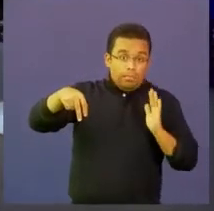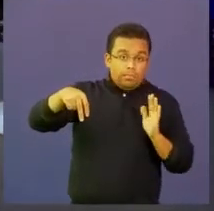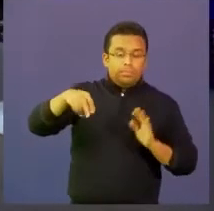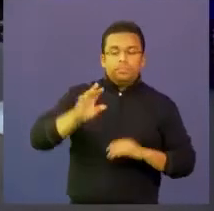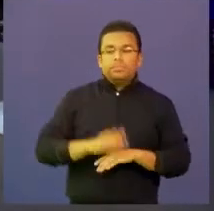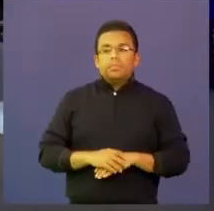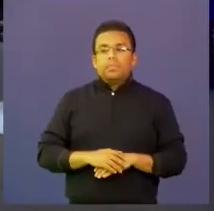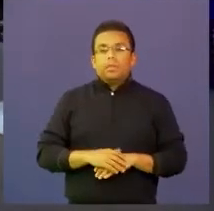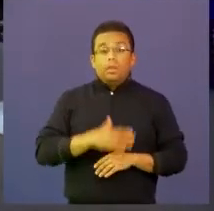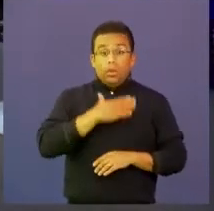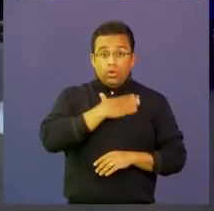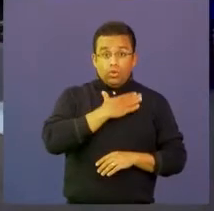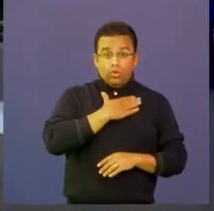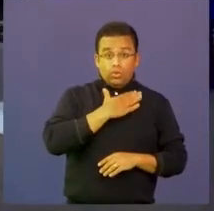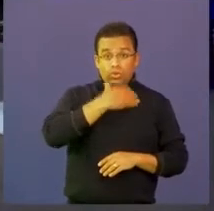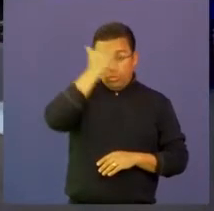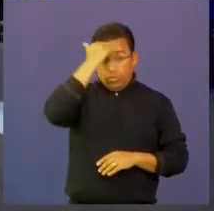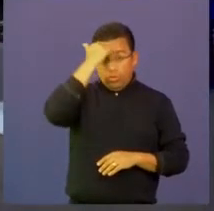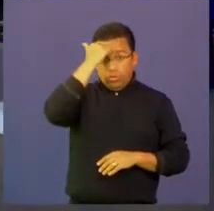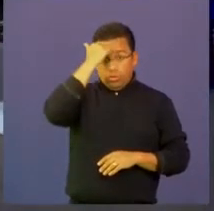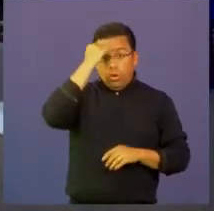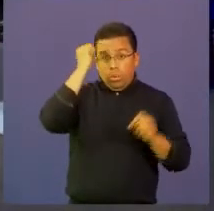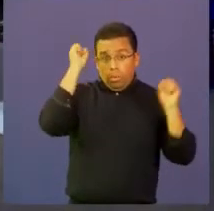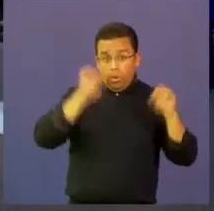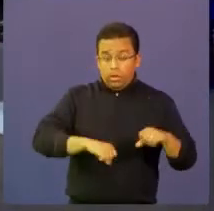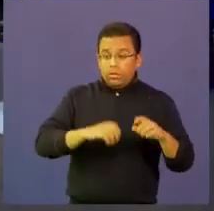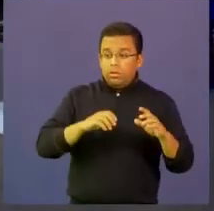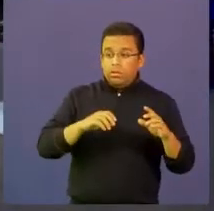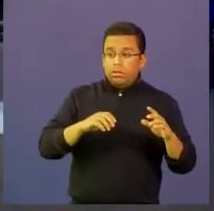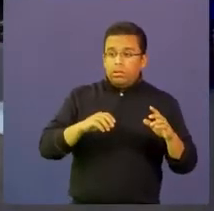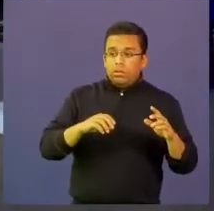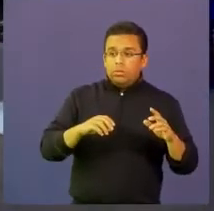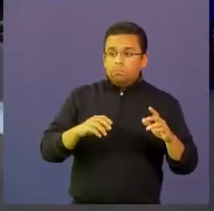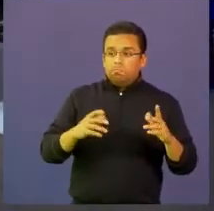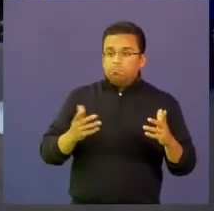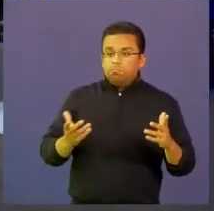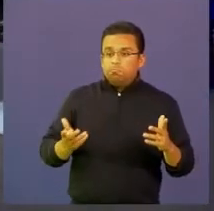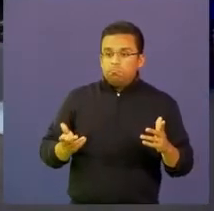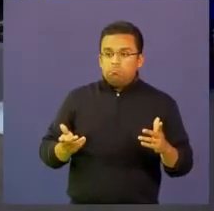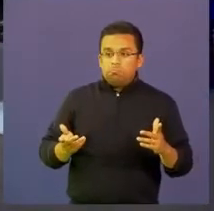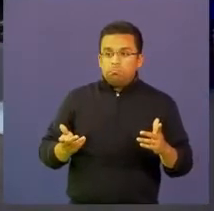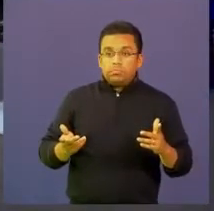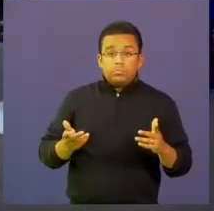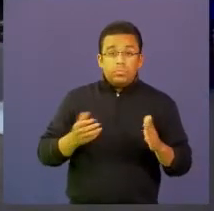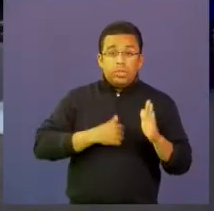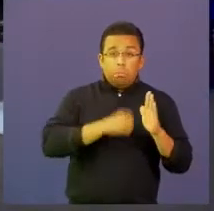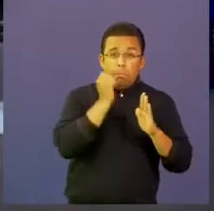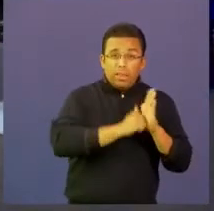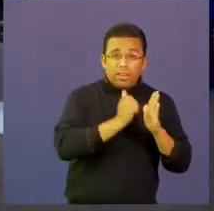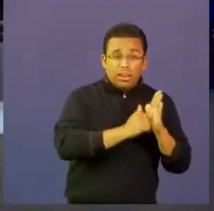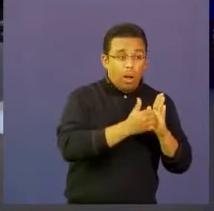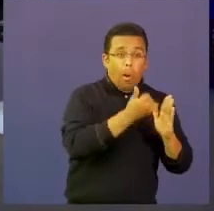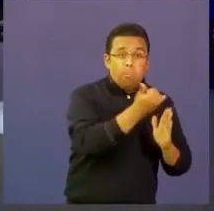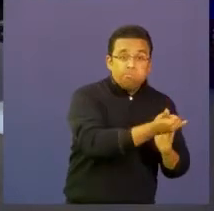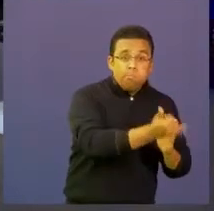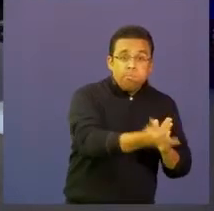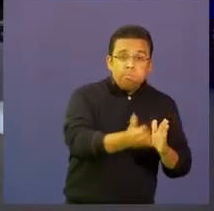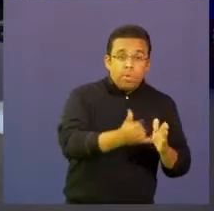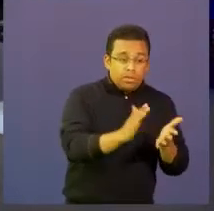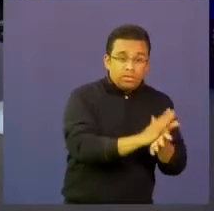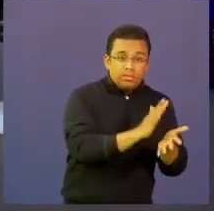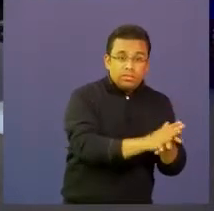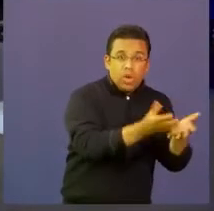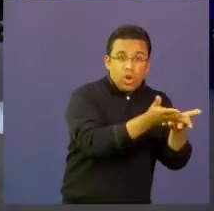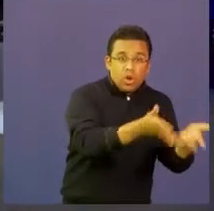el maestro tiene la posibilidad de sacar una cantidad de material concreto con que el niño puede trabajar